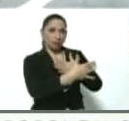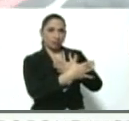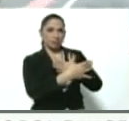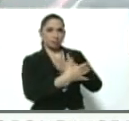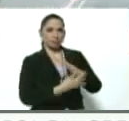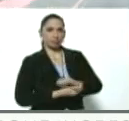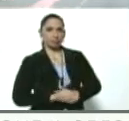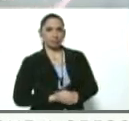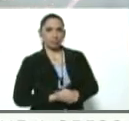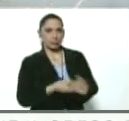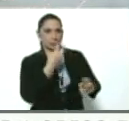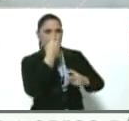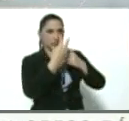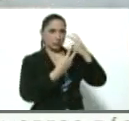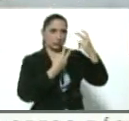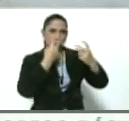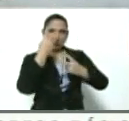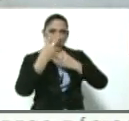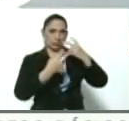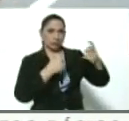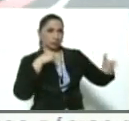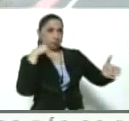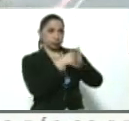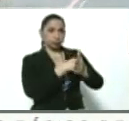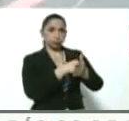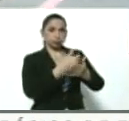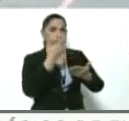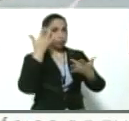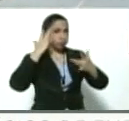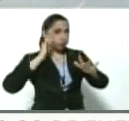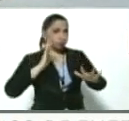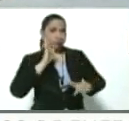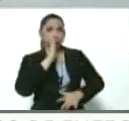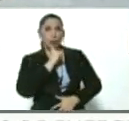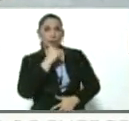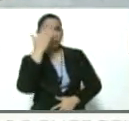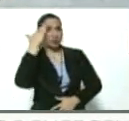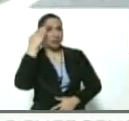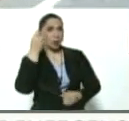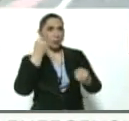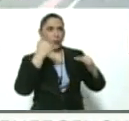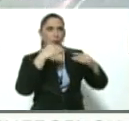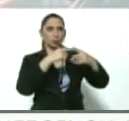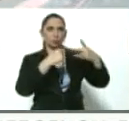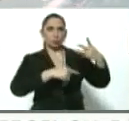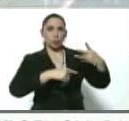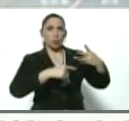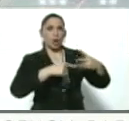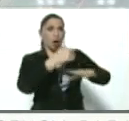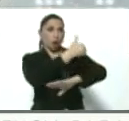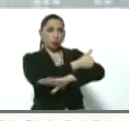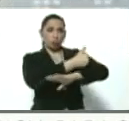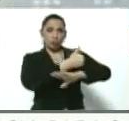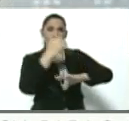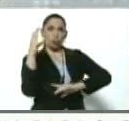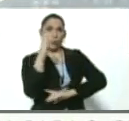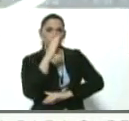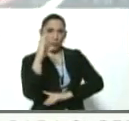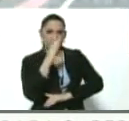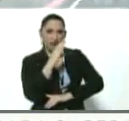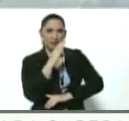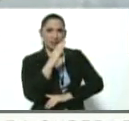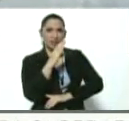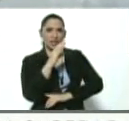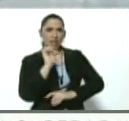recorrido de esa intentona, pues no habríamos sabido muchas cosas. Y fueron las autoridades colombianas las